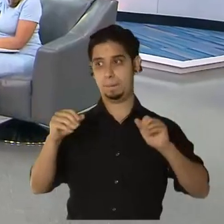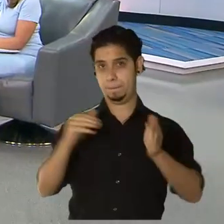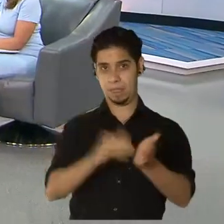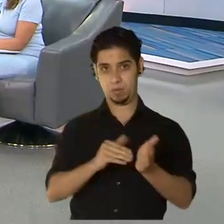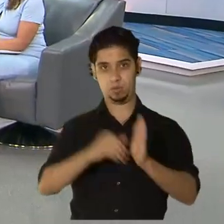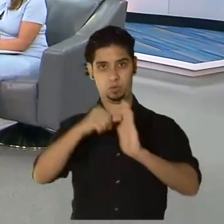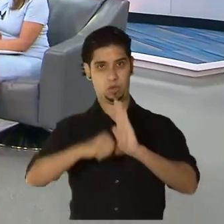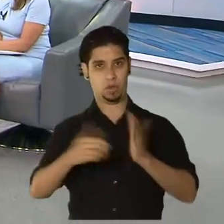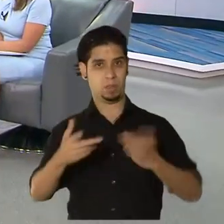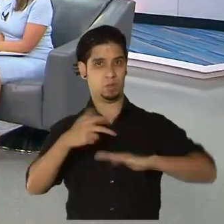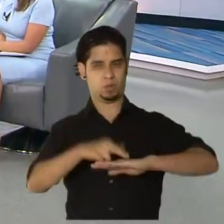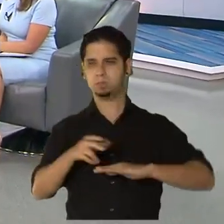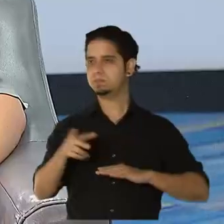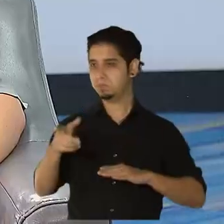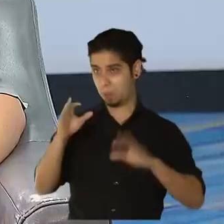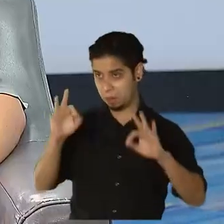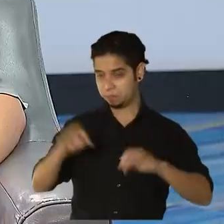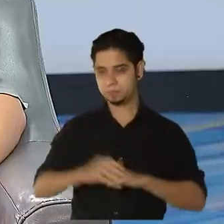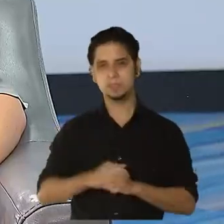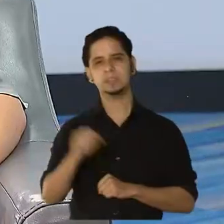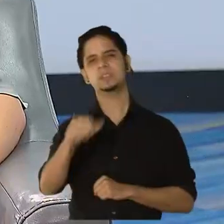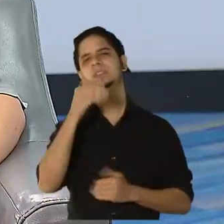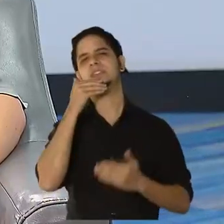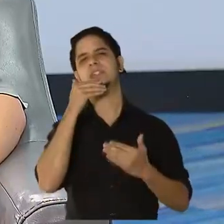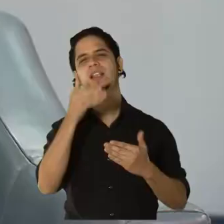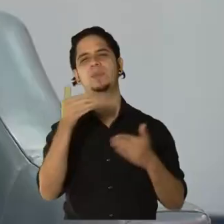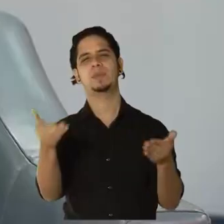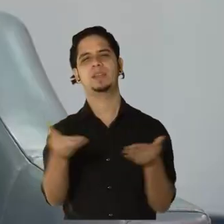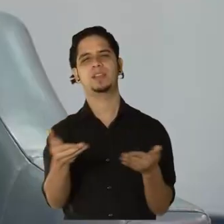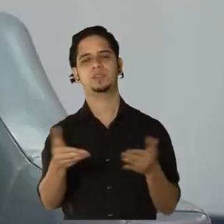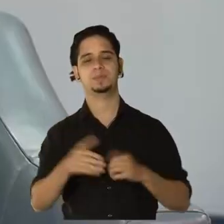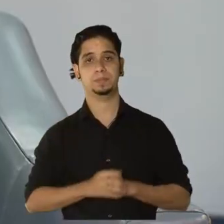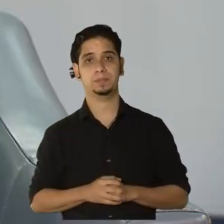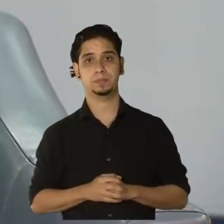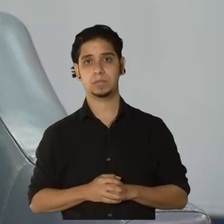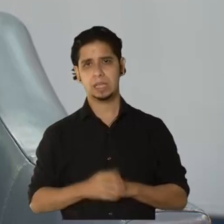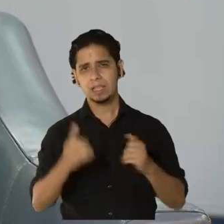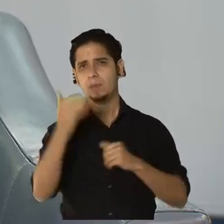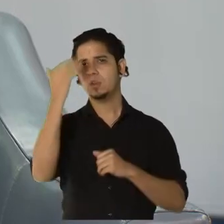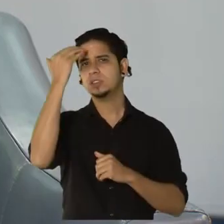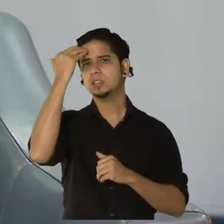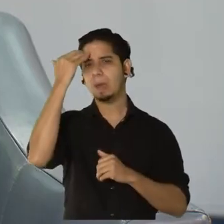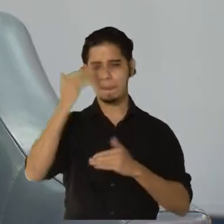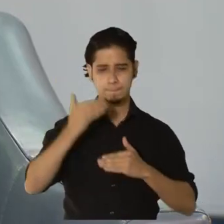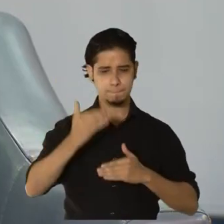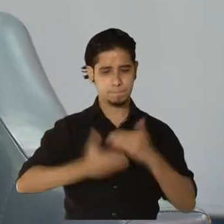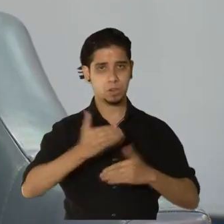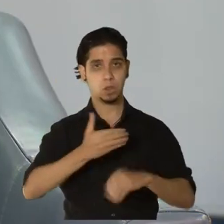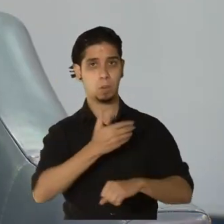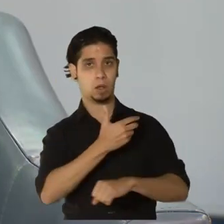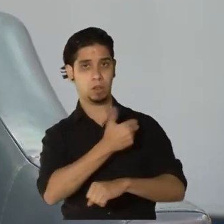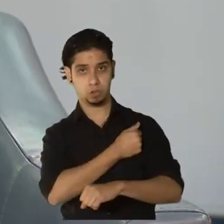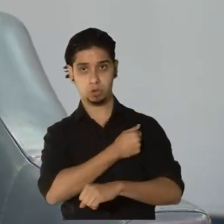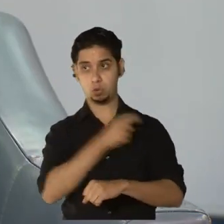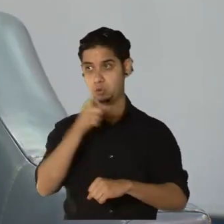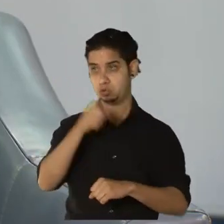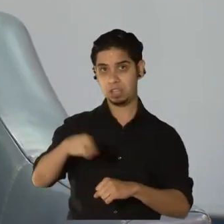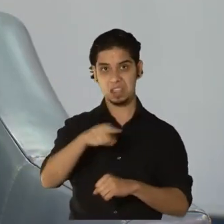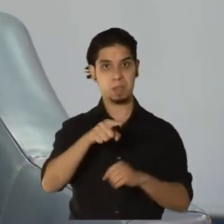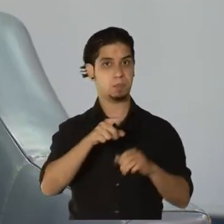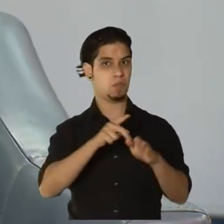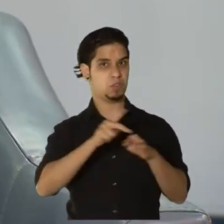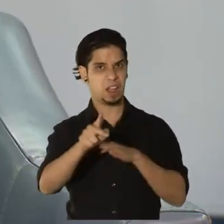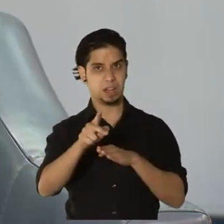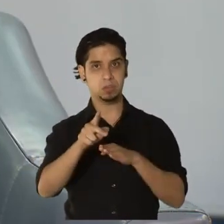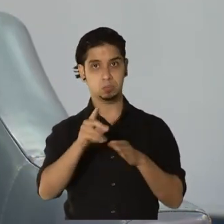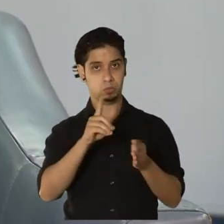Puerto Rico. ¿Cómo se encuentra? Gracias por la invitación. Bueno, quisiéramos saber cómo va el proceso de vacunación entre los profesionales y sobre todo los médicos.